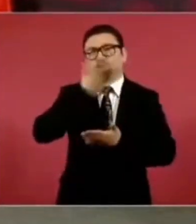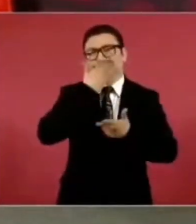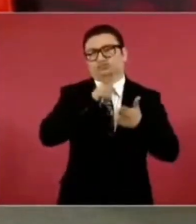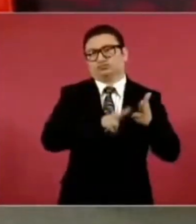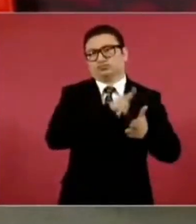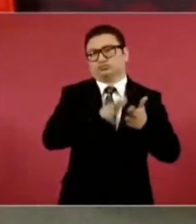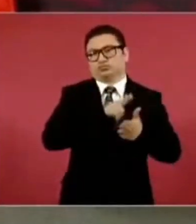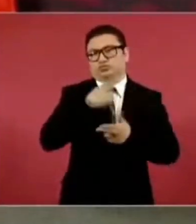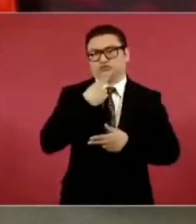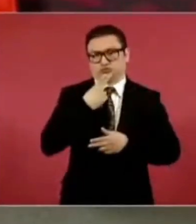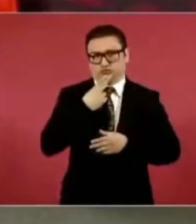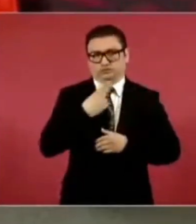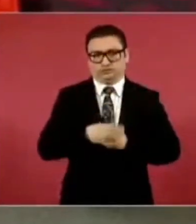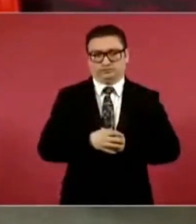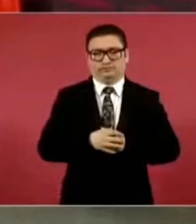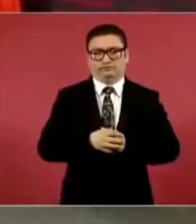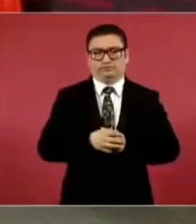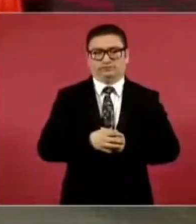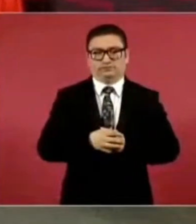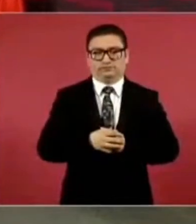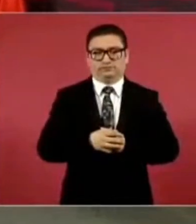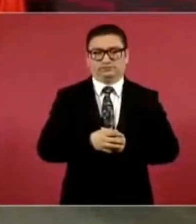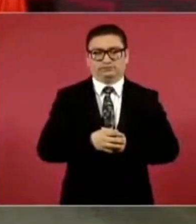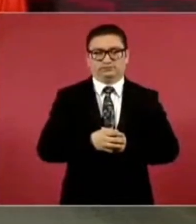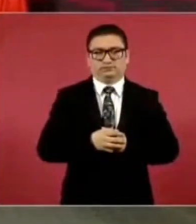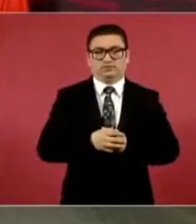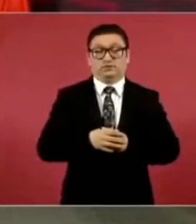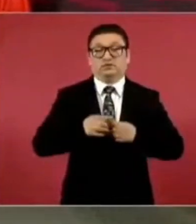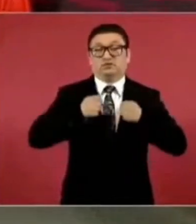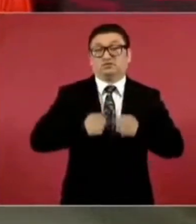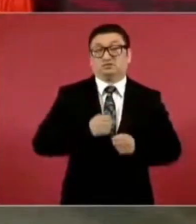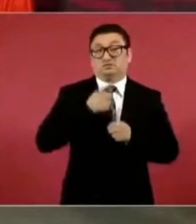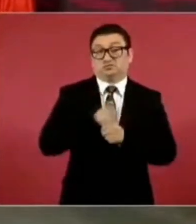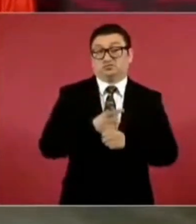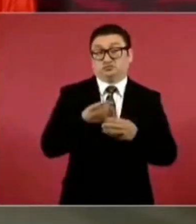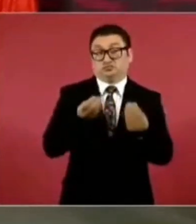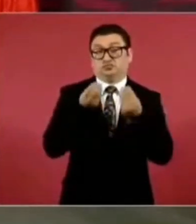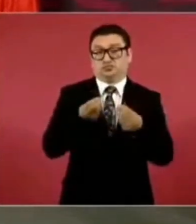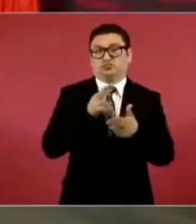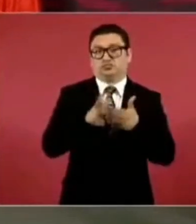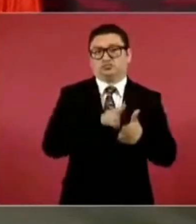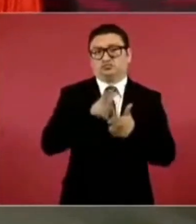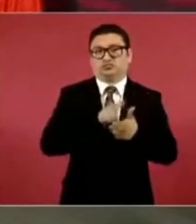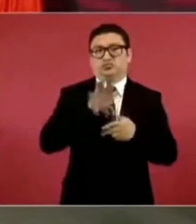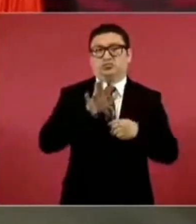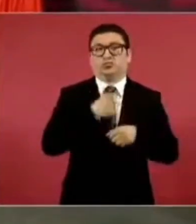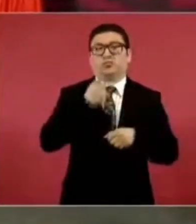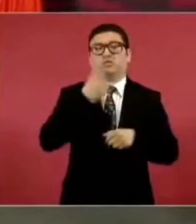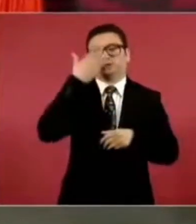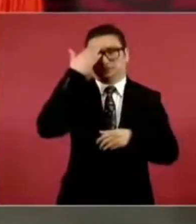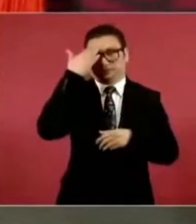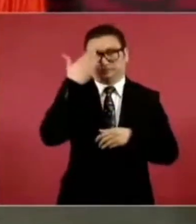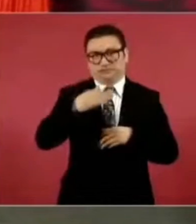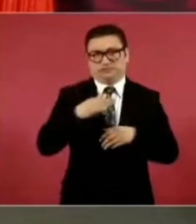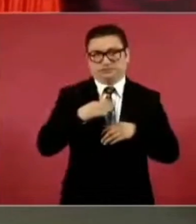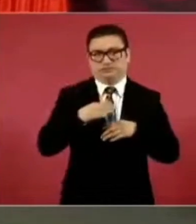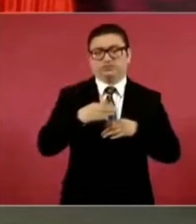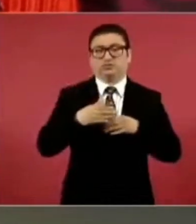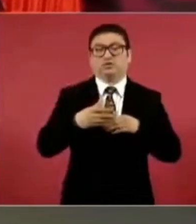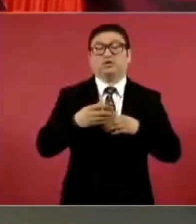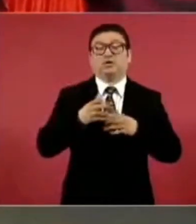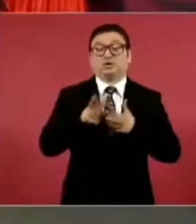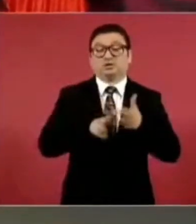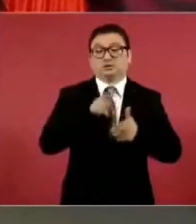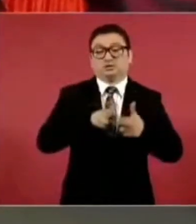incluso había bastante seguridad porque había un vagón donde